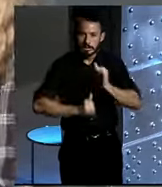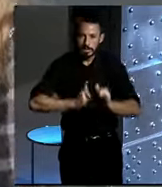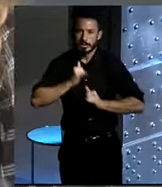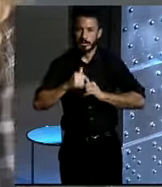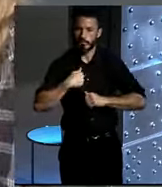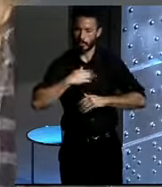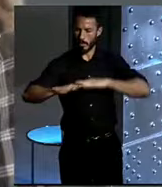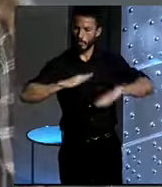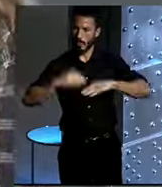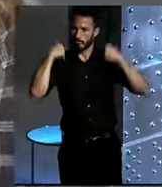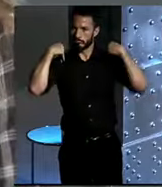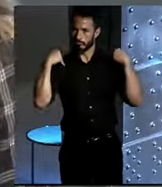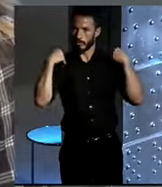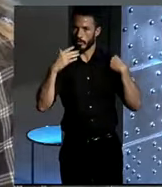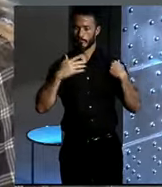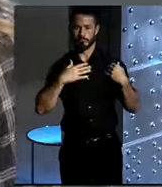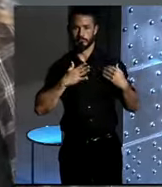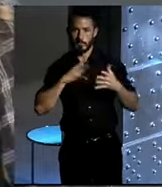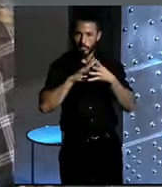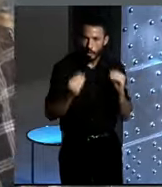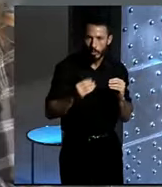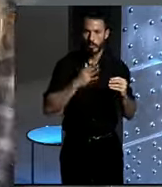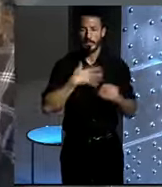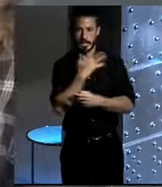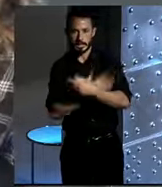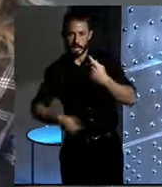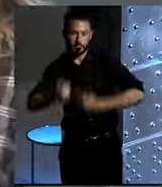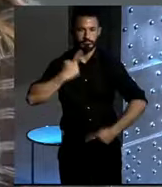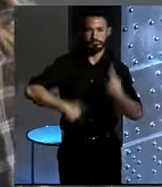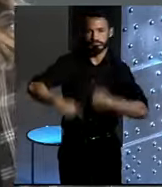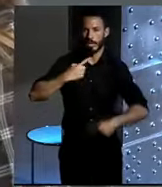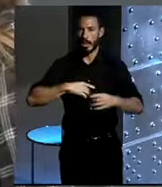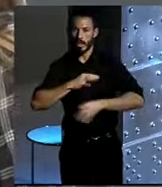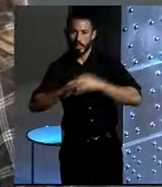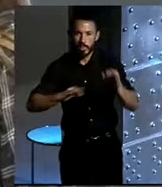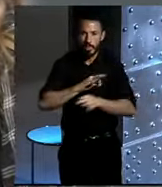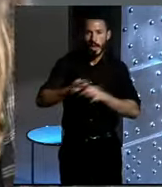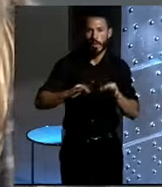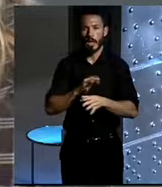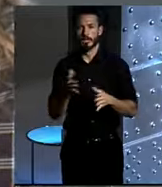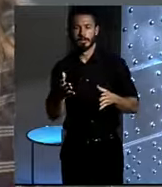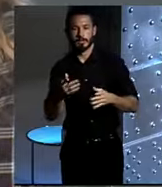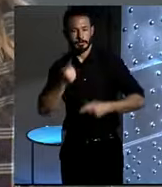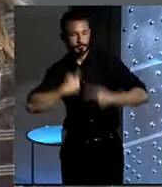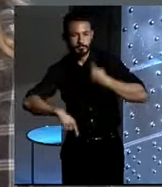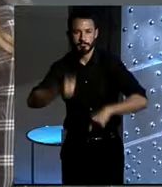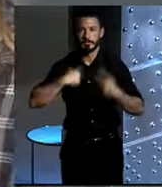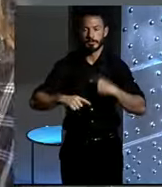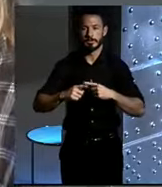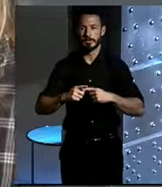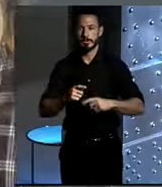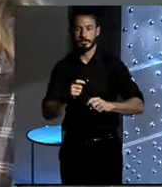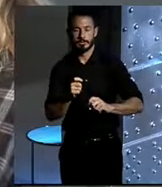que toda tu musculatura, tu sangre se pone en movimiento, ¿sabes? Todas tus células están... Es justo el efecto contrario,